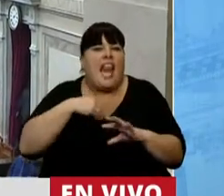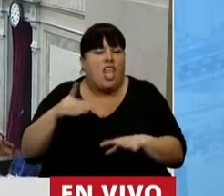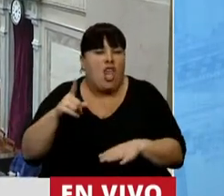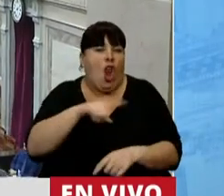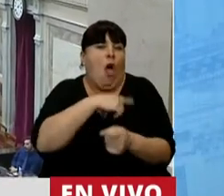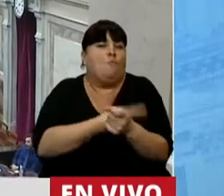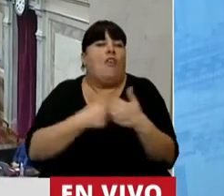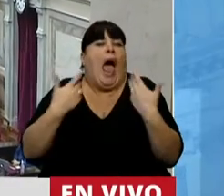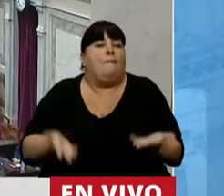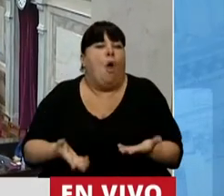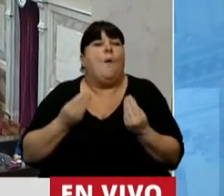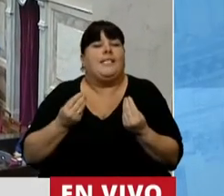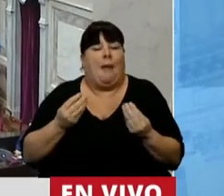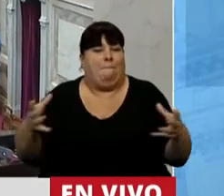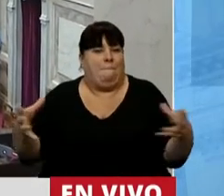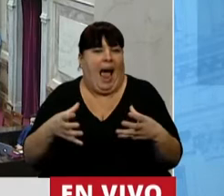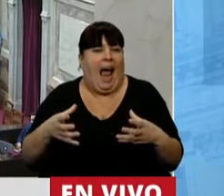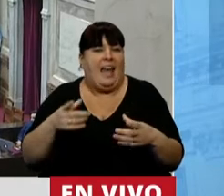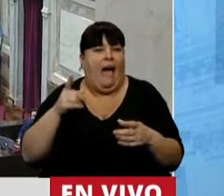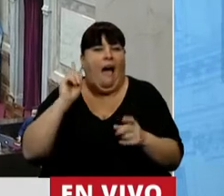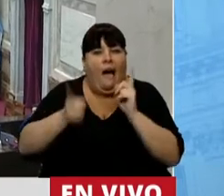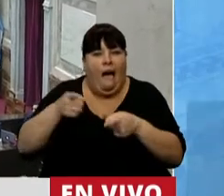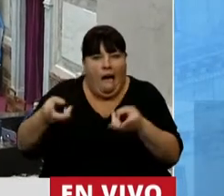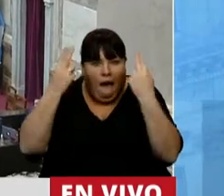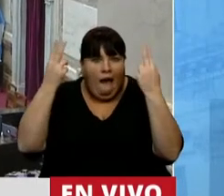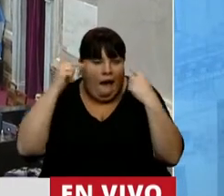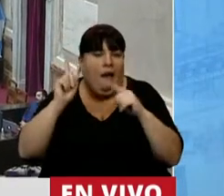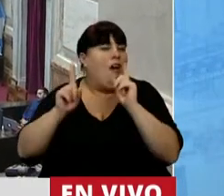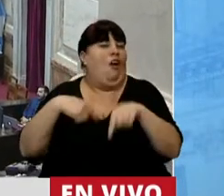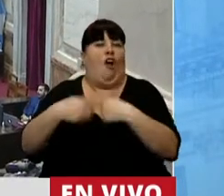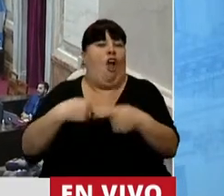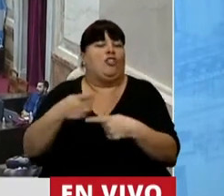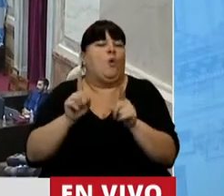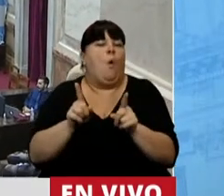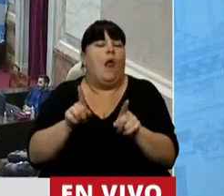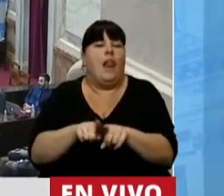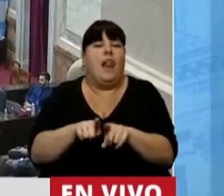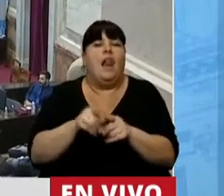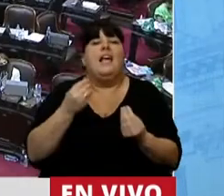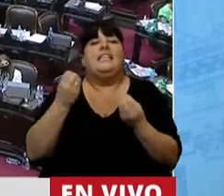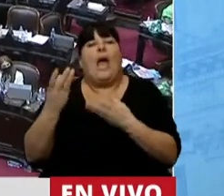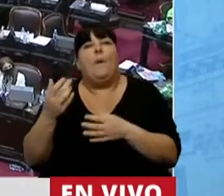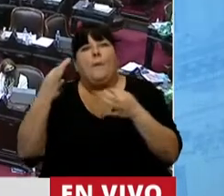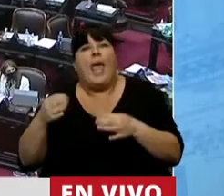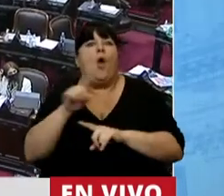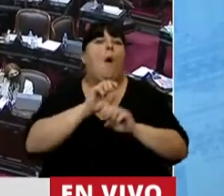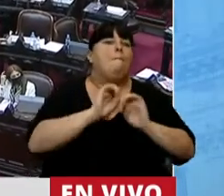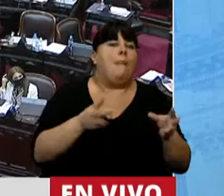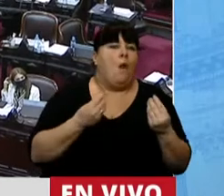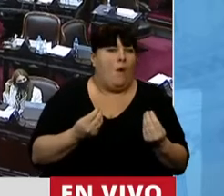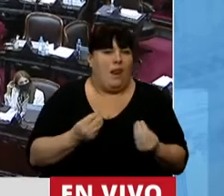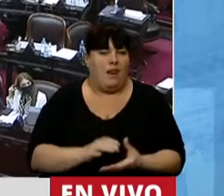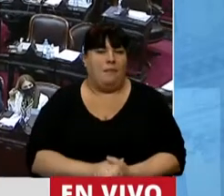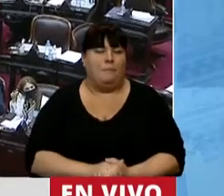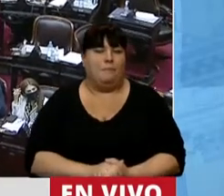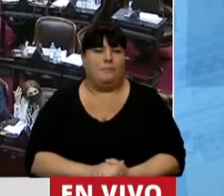el poder utiliza para sostener la dominación y continuar definiendo qué es lo que está bien y qué es lo que está